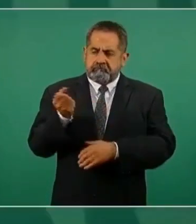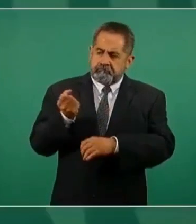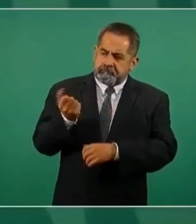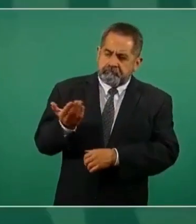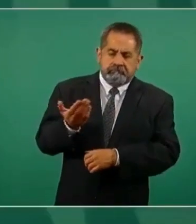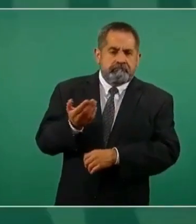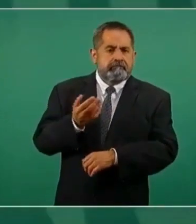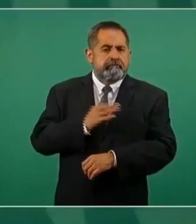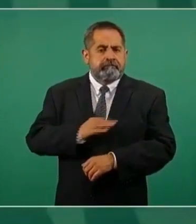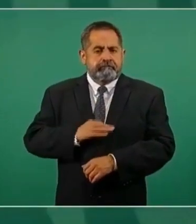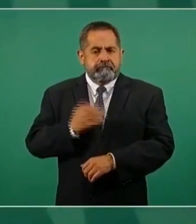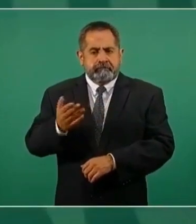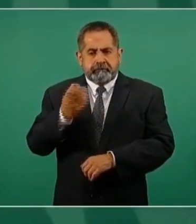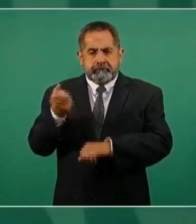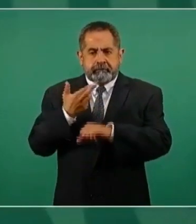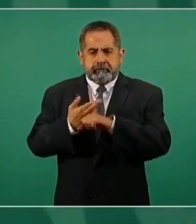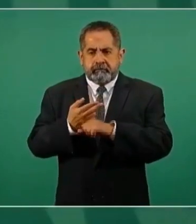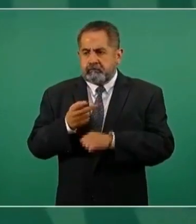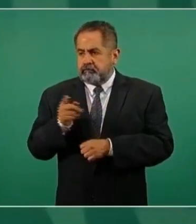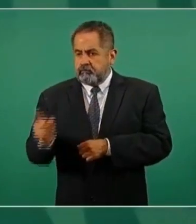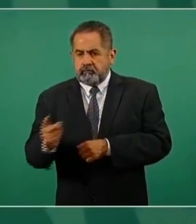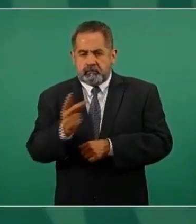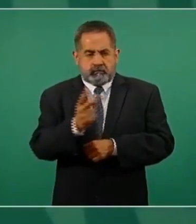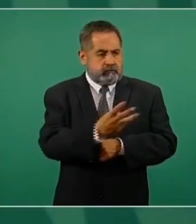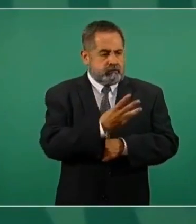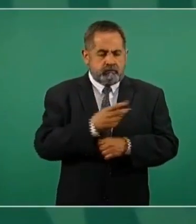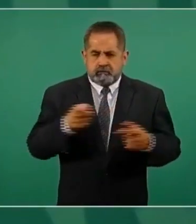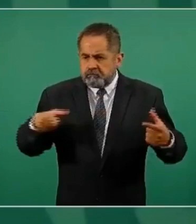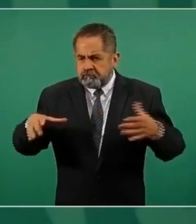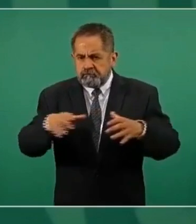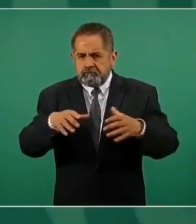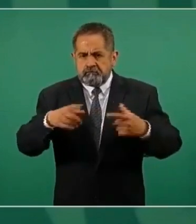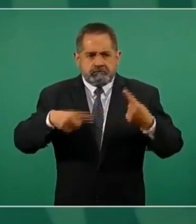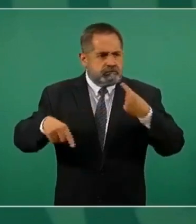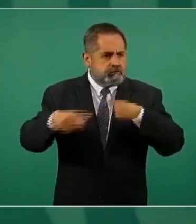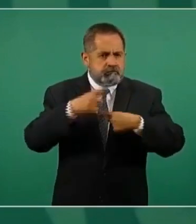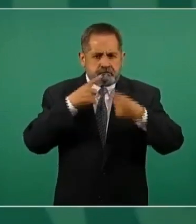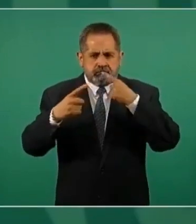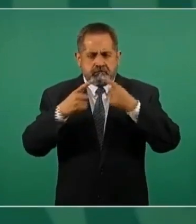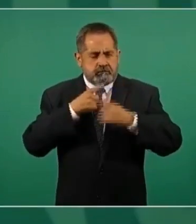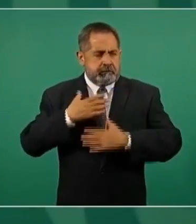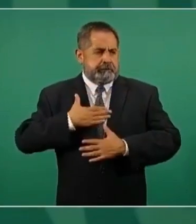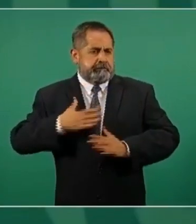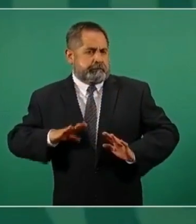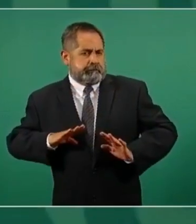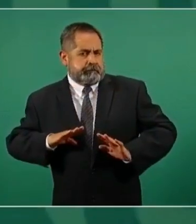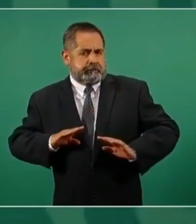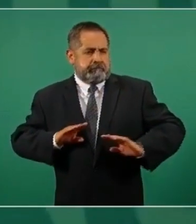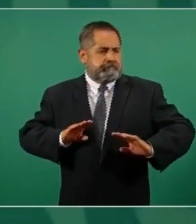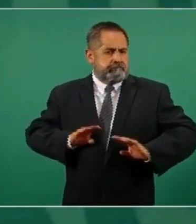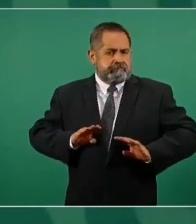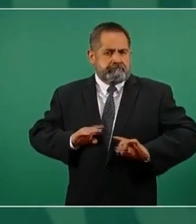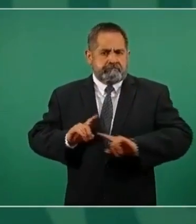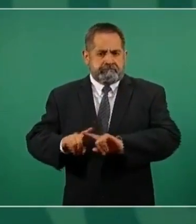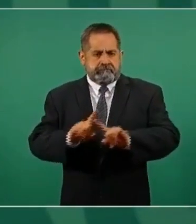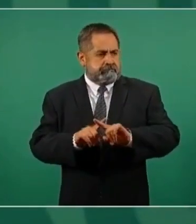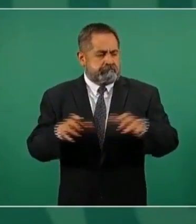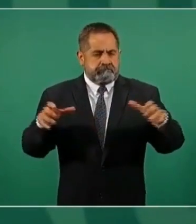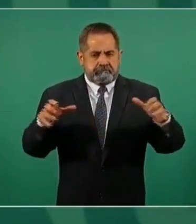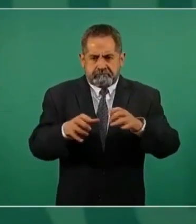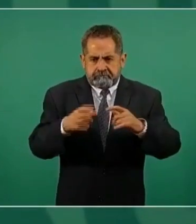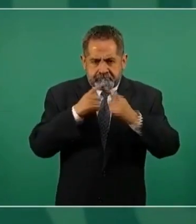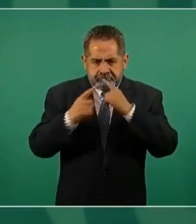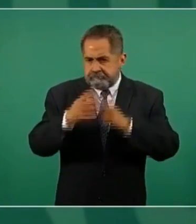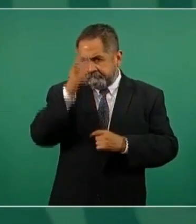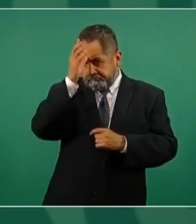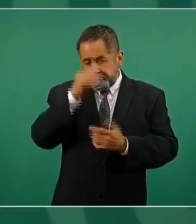como lograr un acuerdo entre tres partes que todas podrían tener intereses distintos. desde ese momento